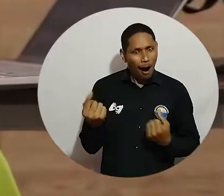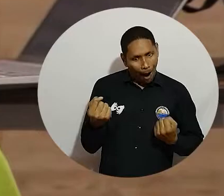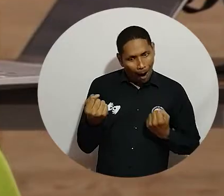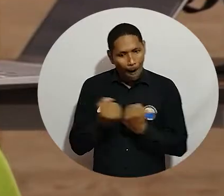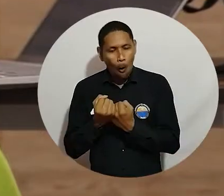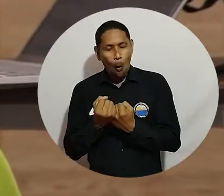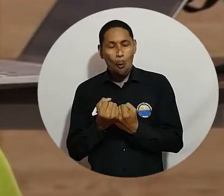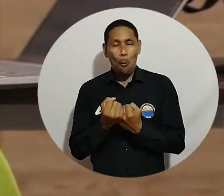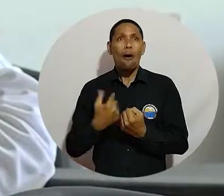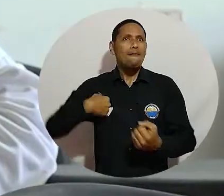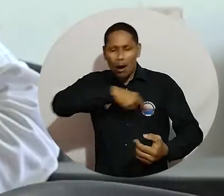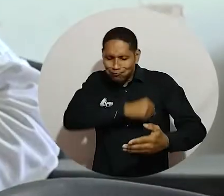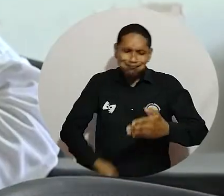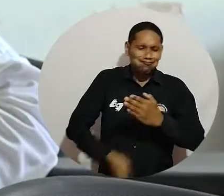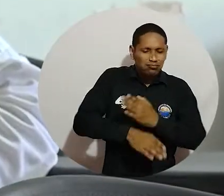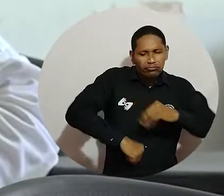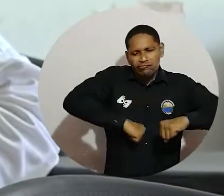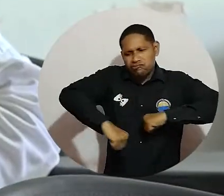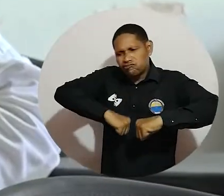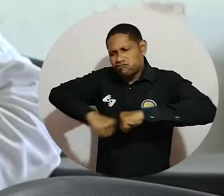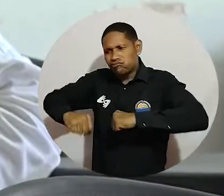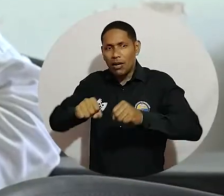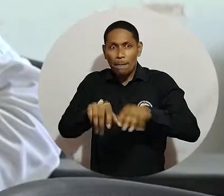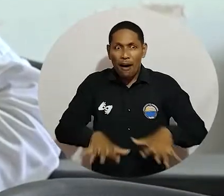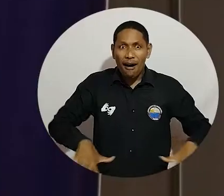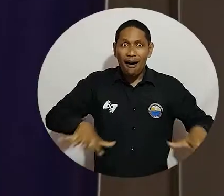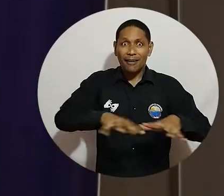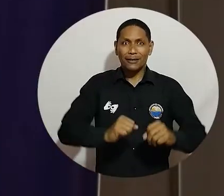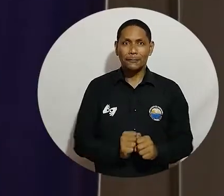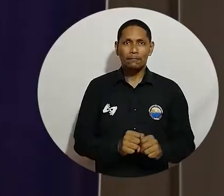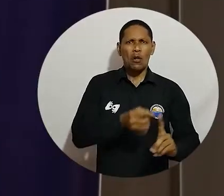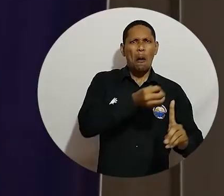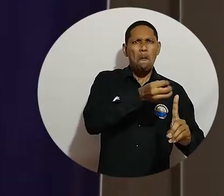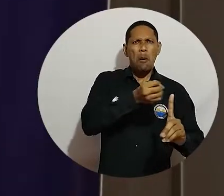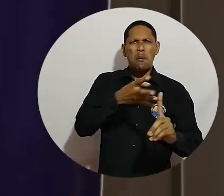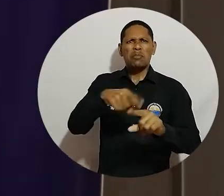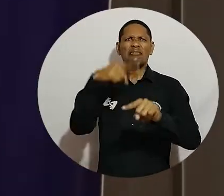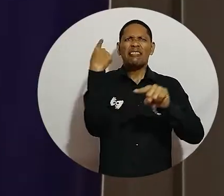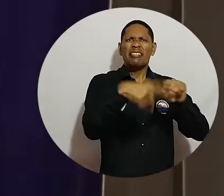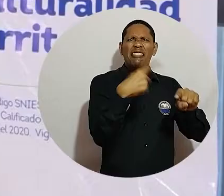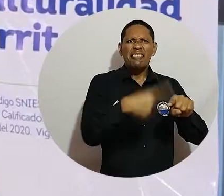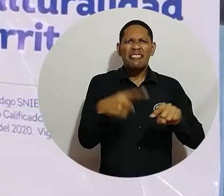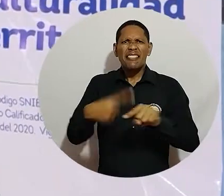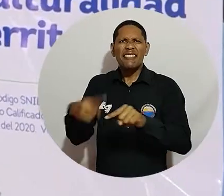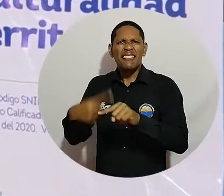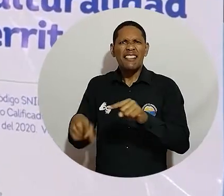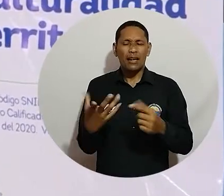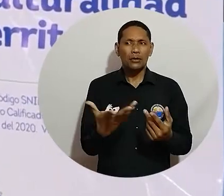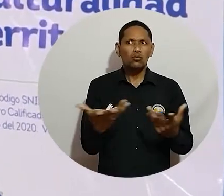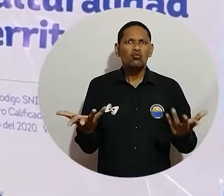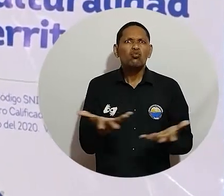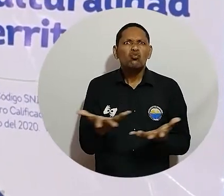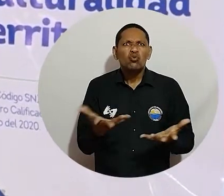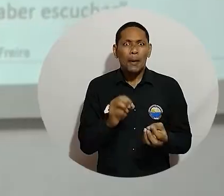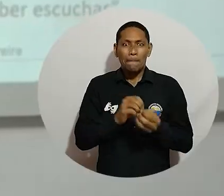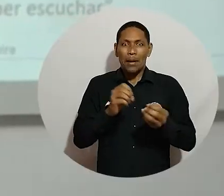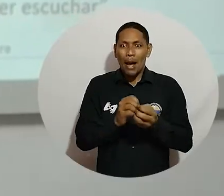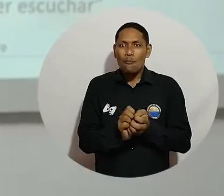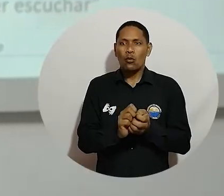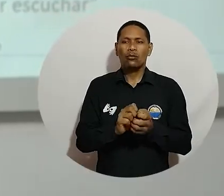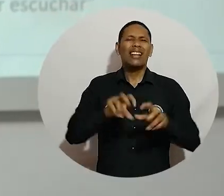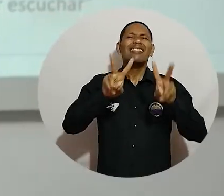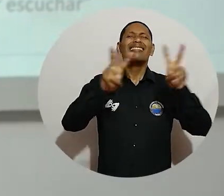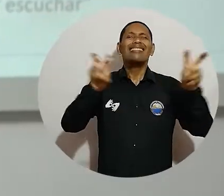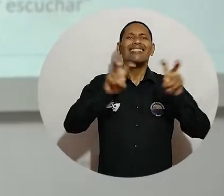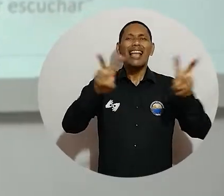espaldarazo para continuar el desarrollo de estos espacios. Las ponencias participantes del coloquio se desarrollaron alrededor de los